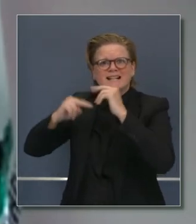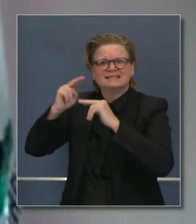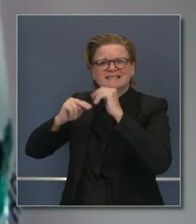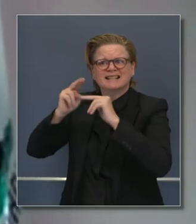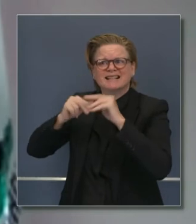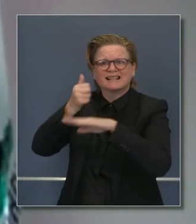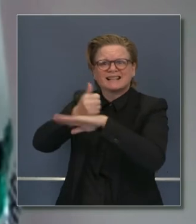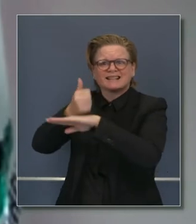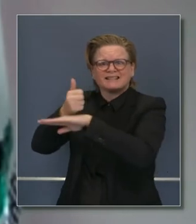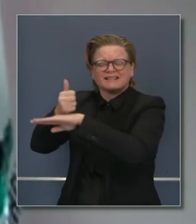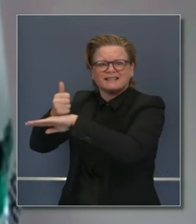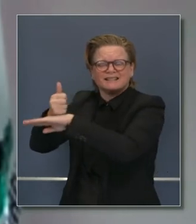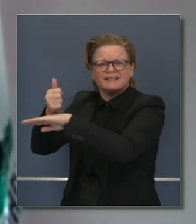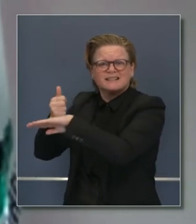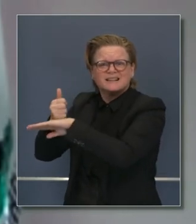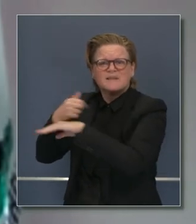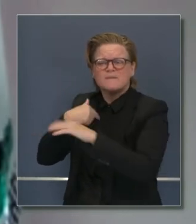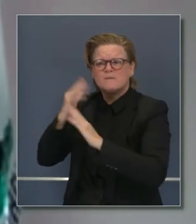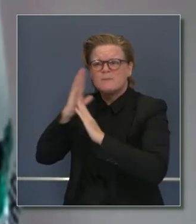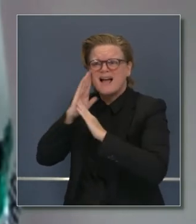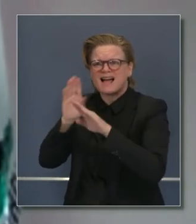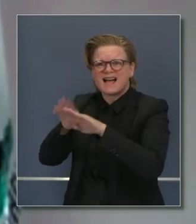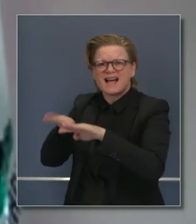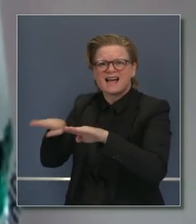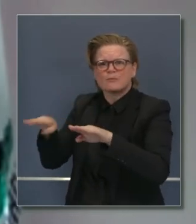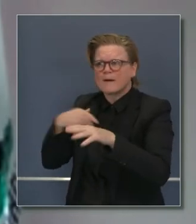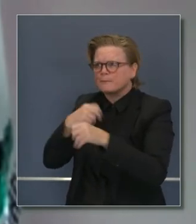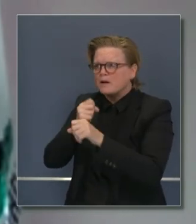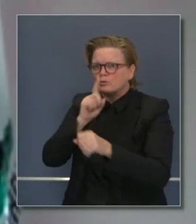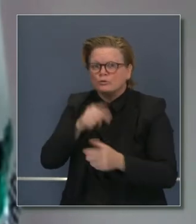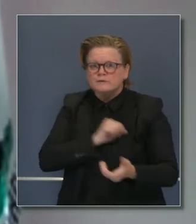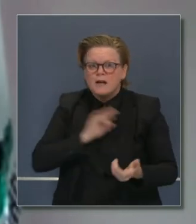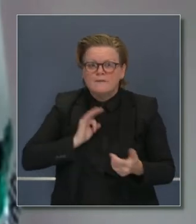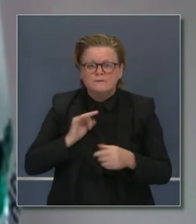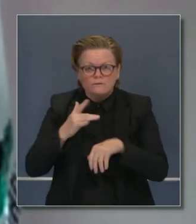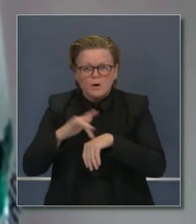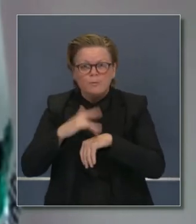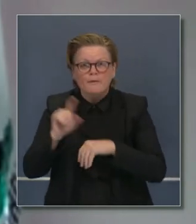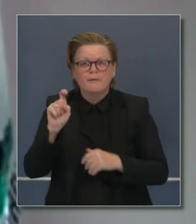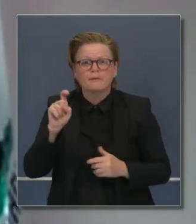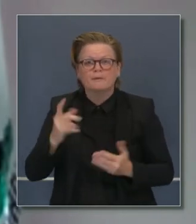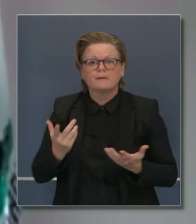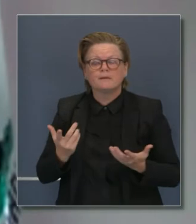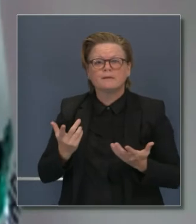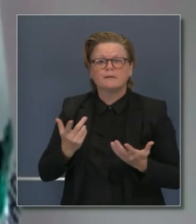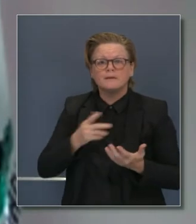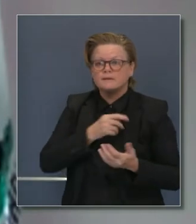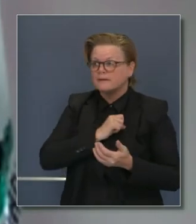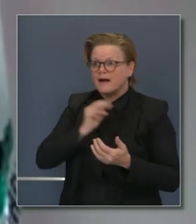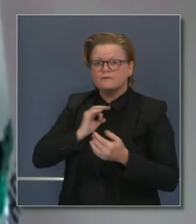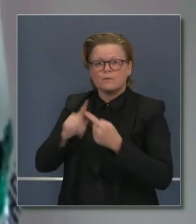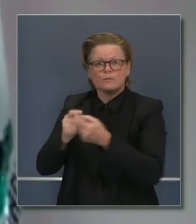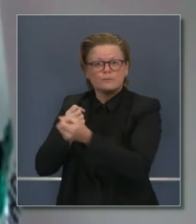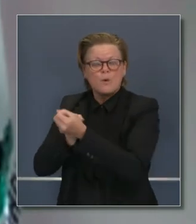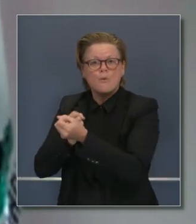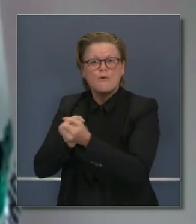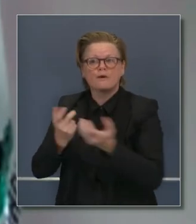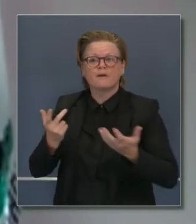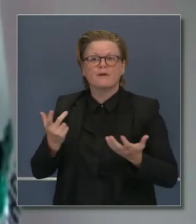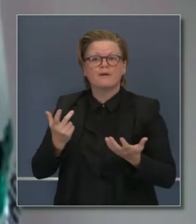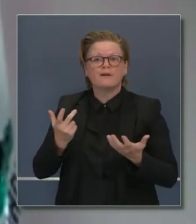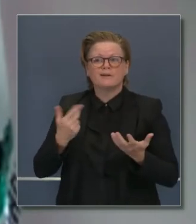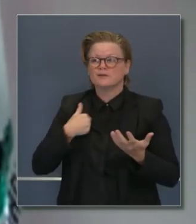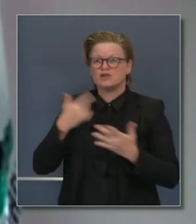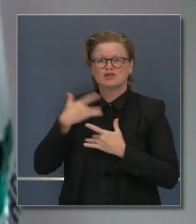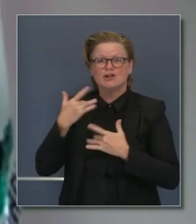Los ventiladores son numerosos, como mencionó el gobernador. Además, medicamentos que tenemos en inventario. Otras herramientas que nos permiten cuidar